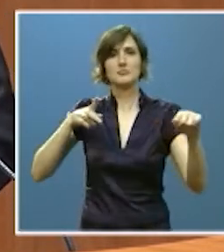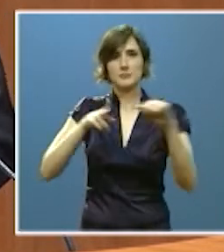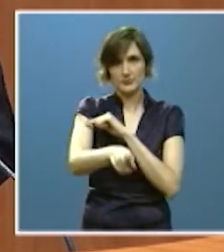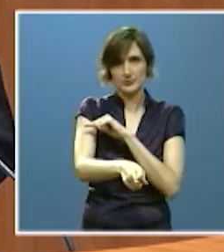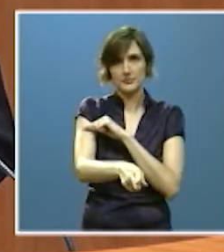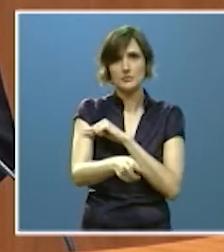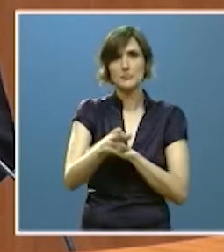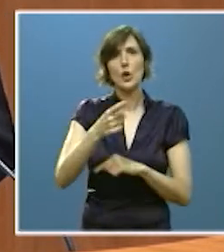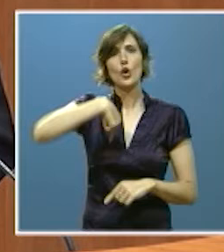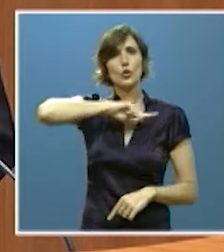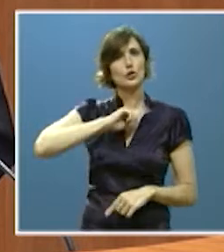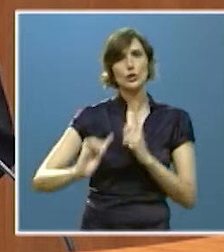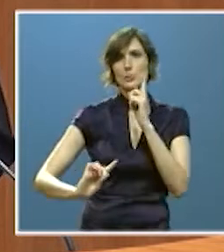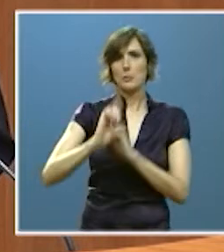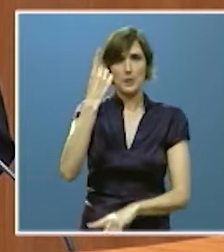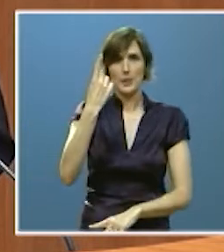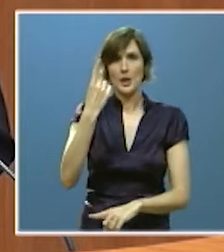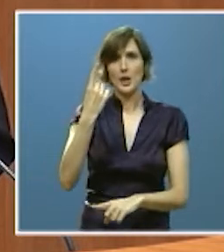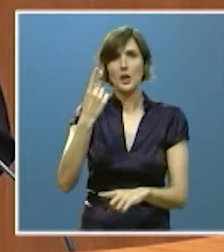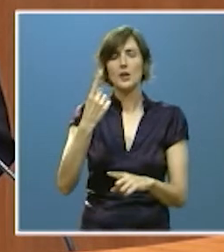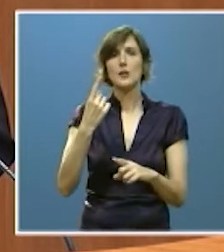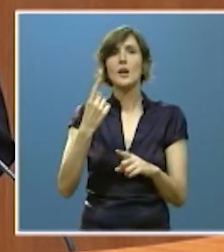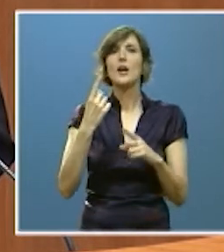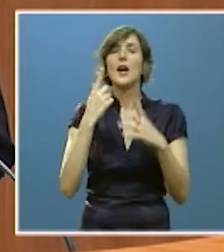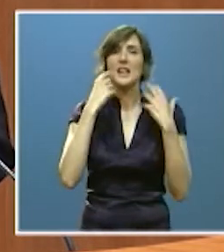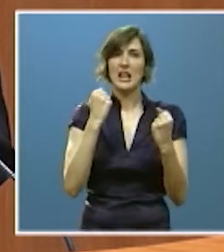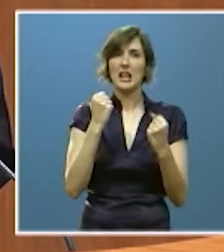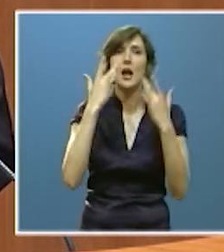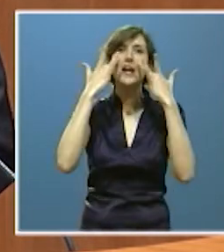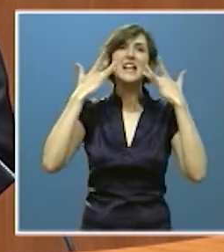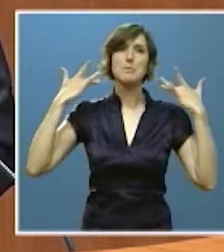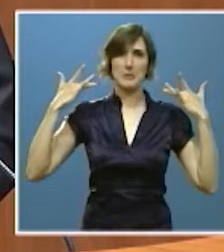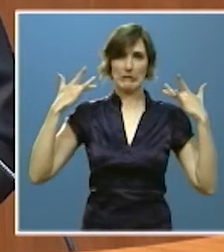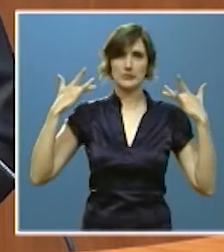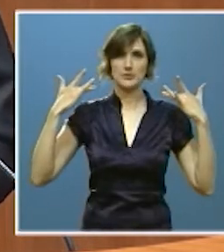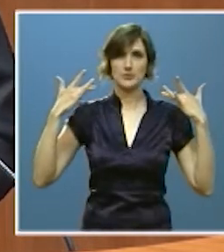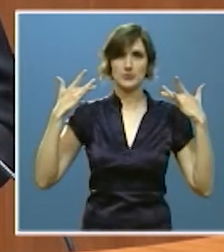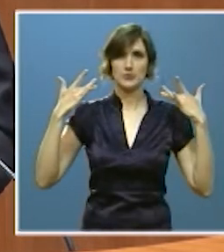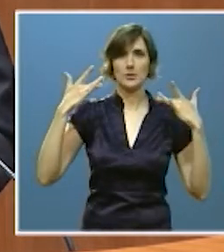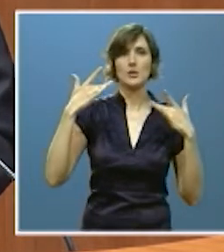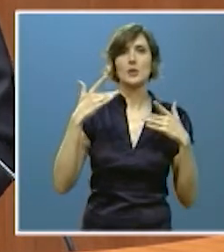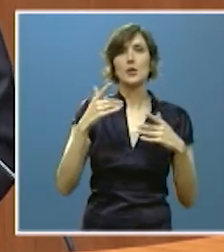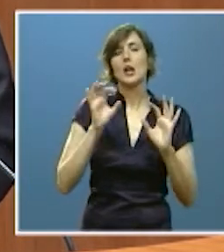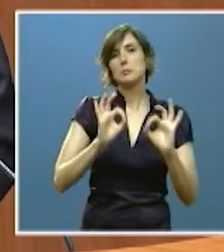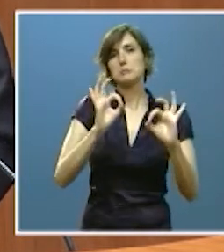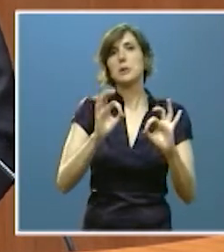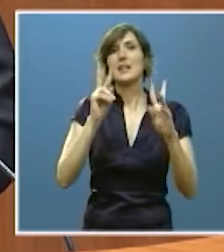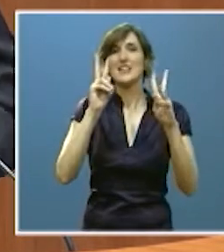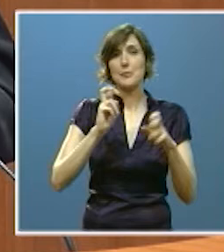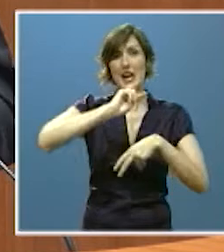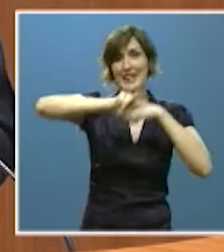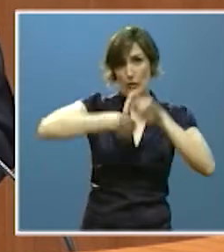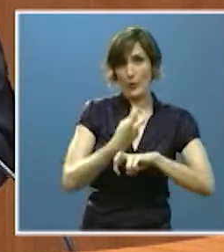la primera productora de España en energías limpias, especialmente en el caso de las renovables,